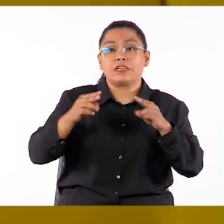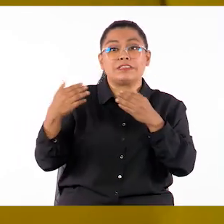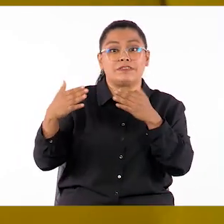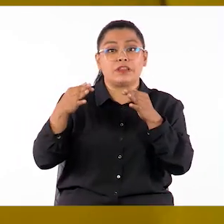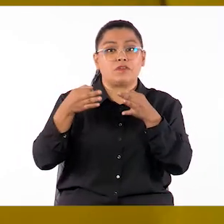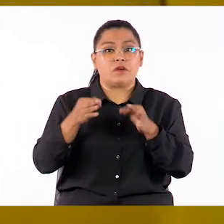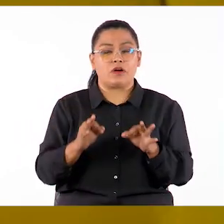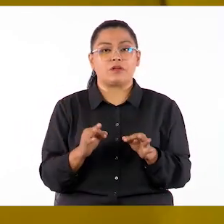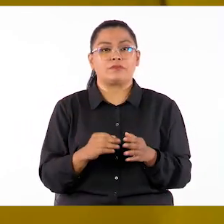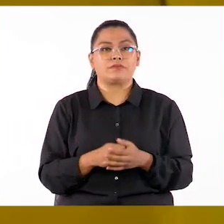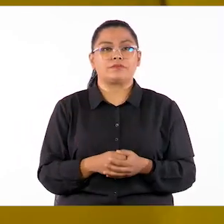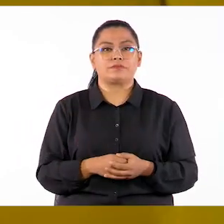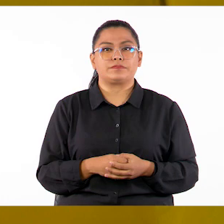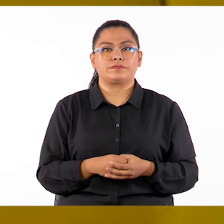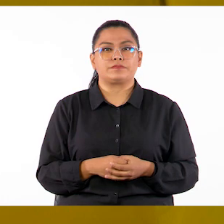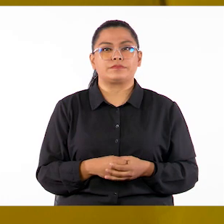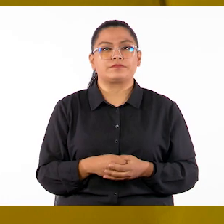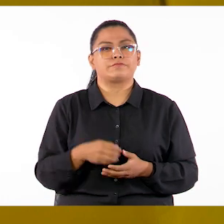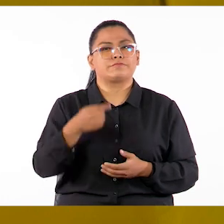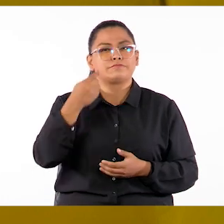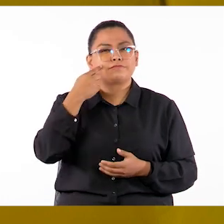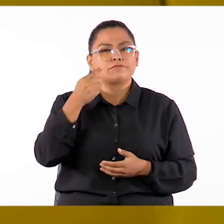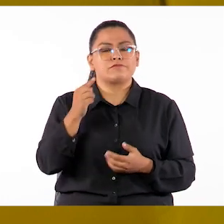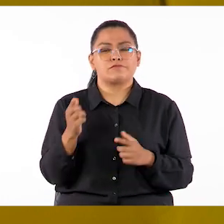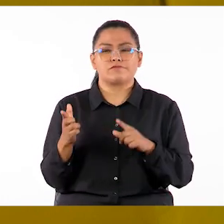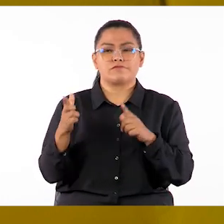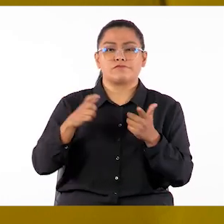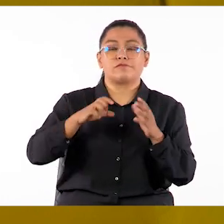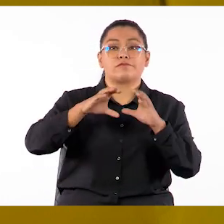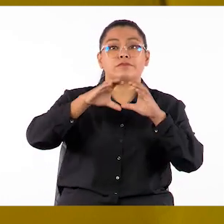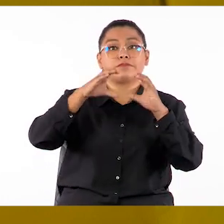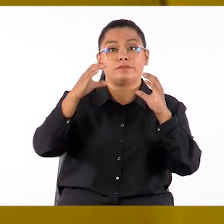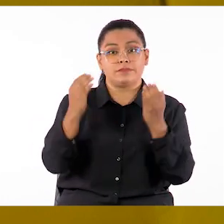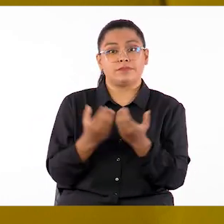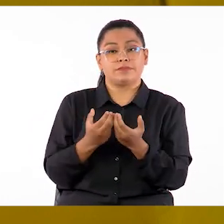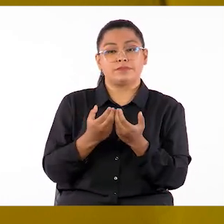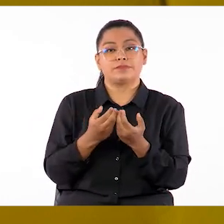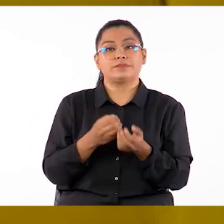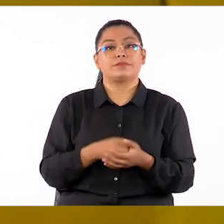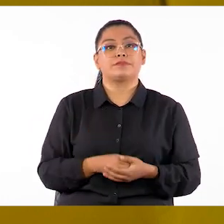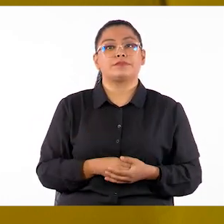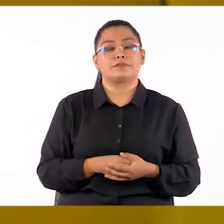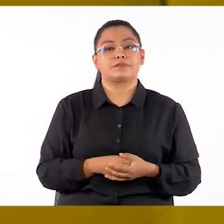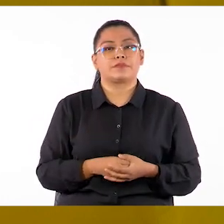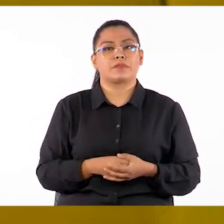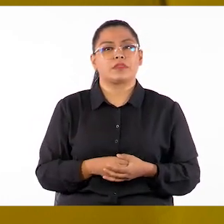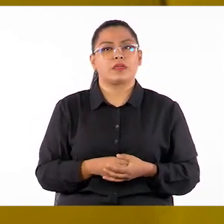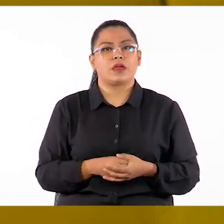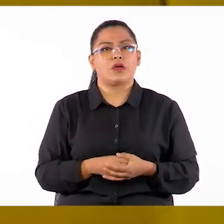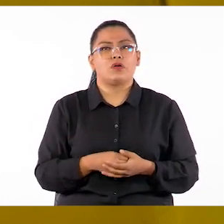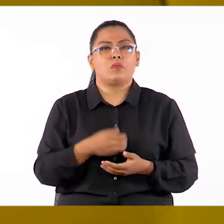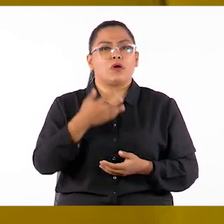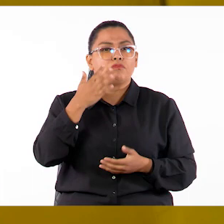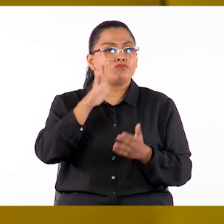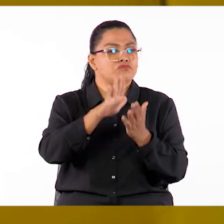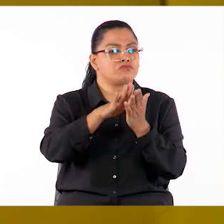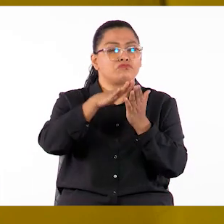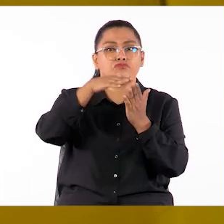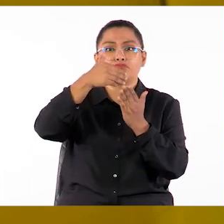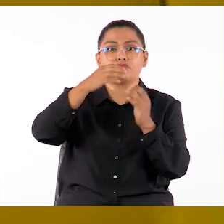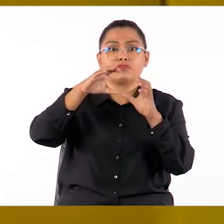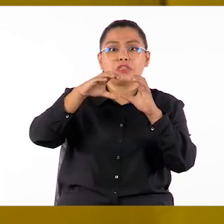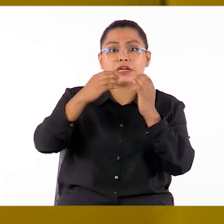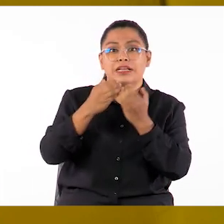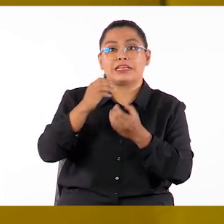Los 10 no para preparar una clase sincrónica. No planifique una clase sincrónica